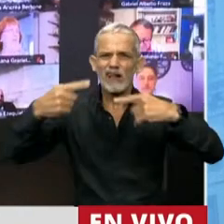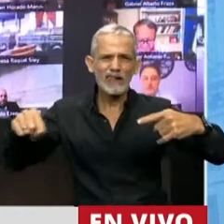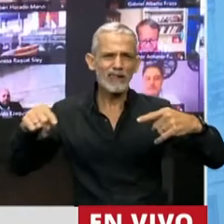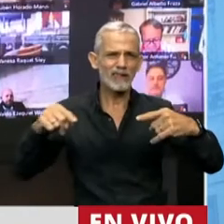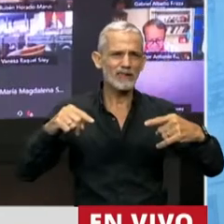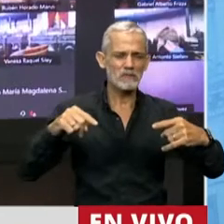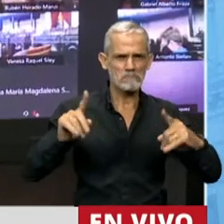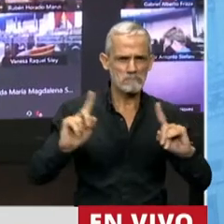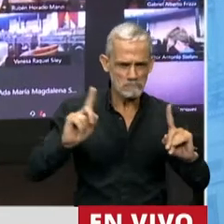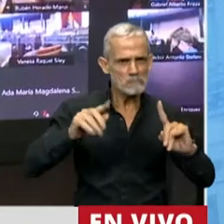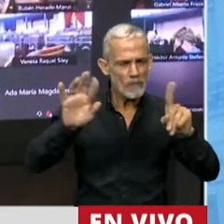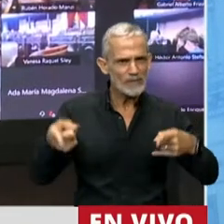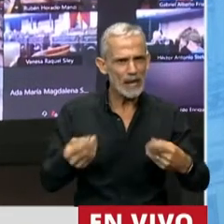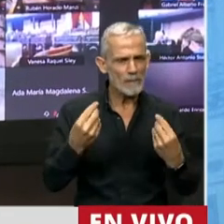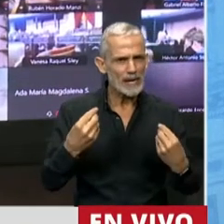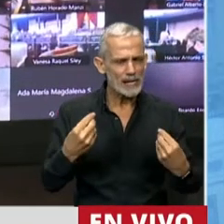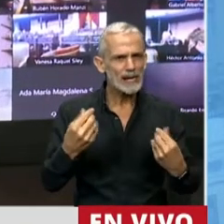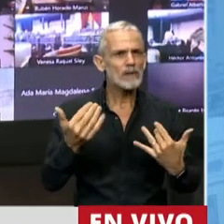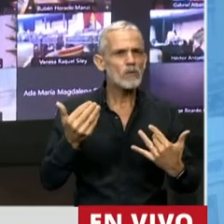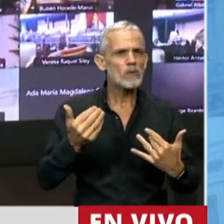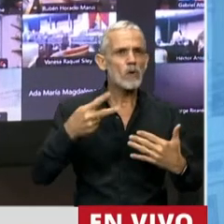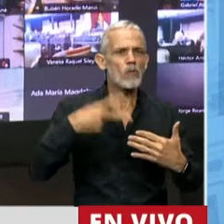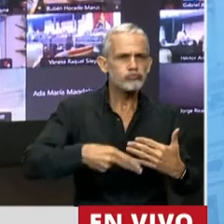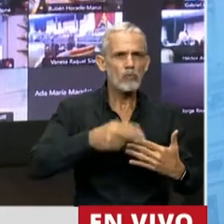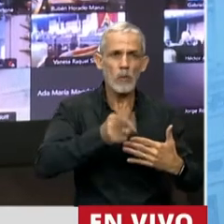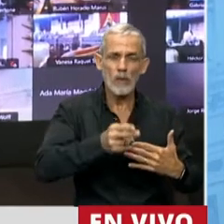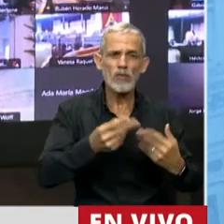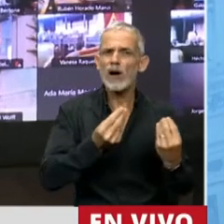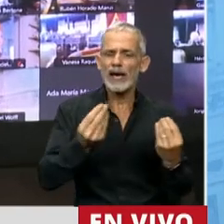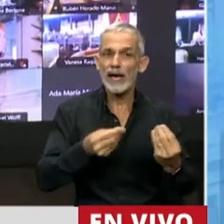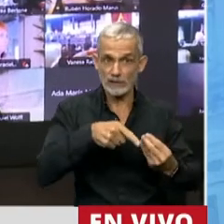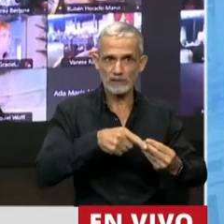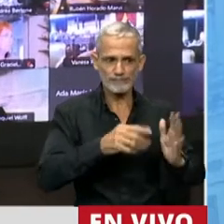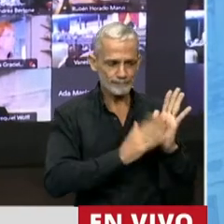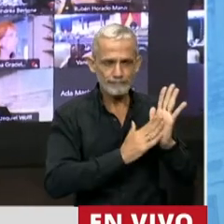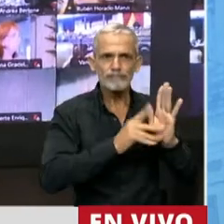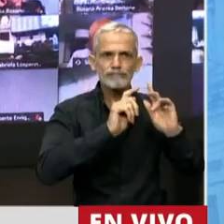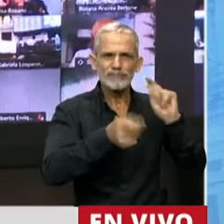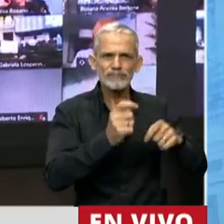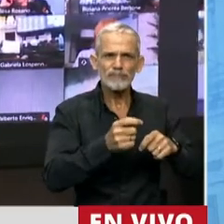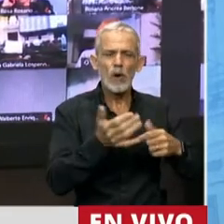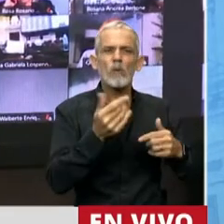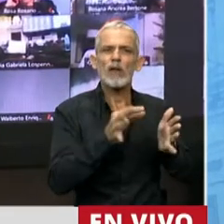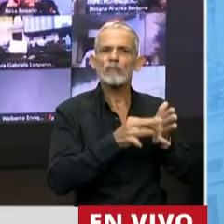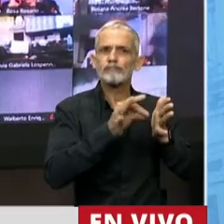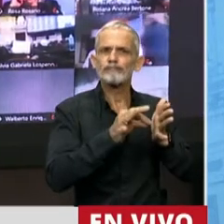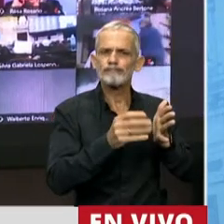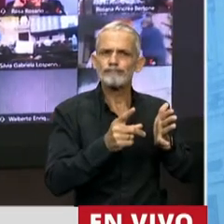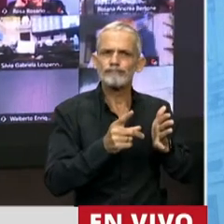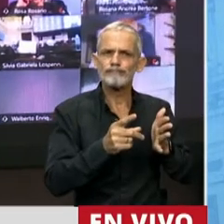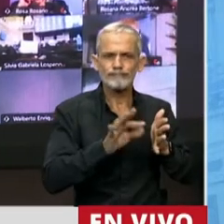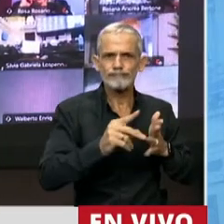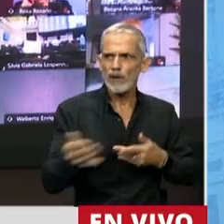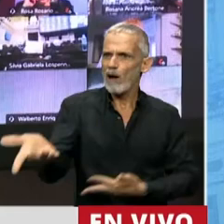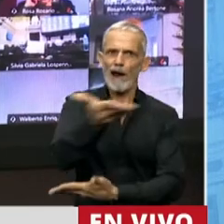de que se ha impedido con la posibilidad de que estos títulos sean observables, se ha impedido la libre